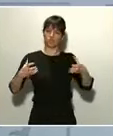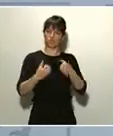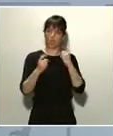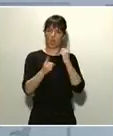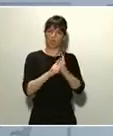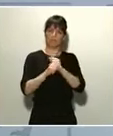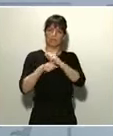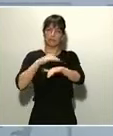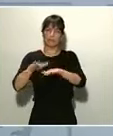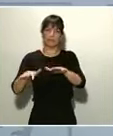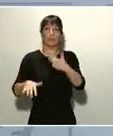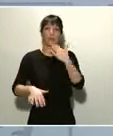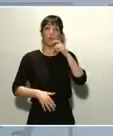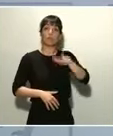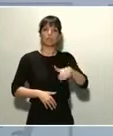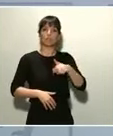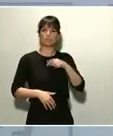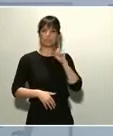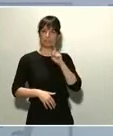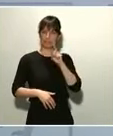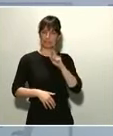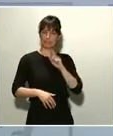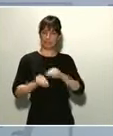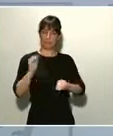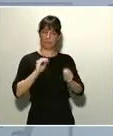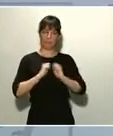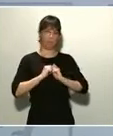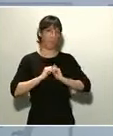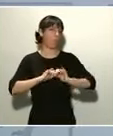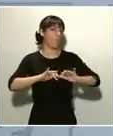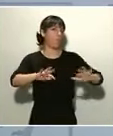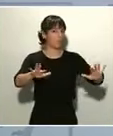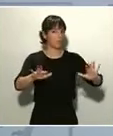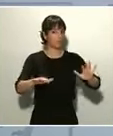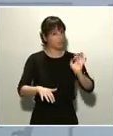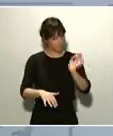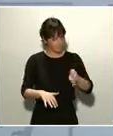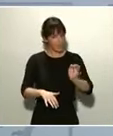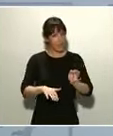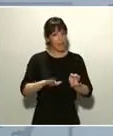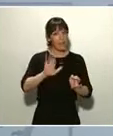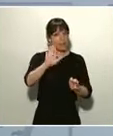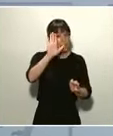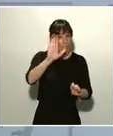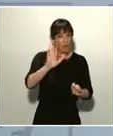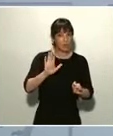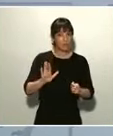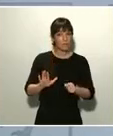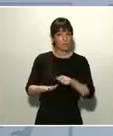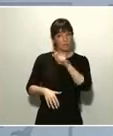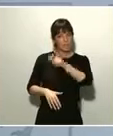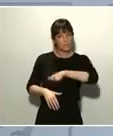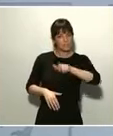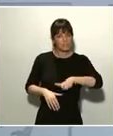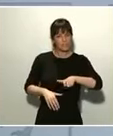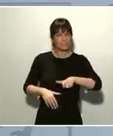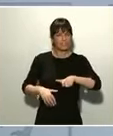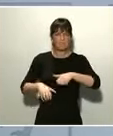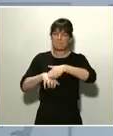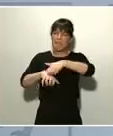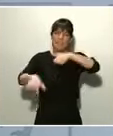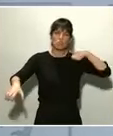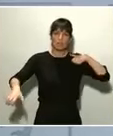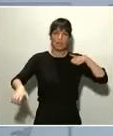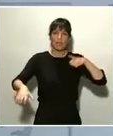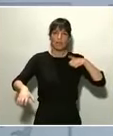bulos, falsedades, es verdad, pero hay muchas más personas que están haciendo con las mismas mentiras lo mismo que